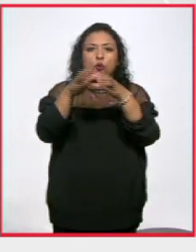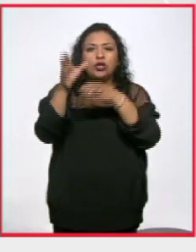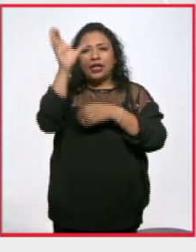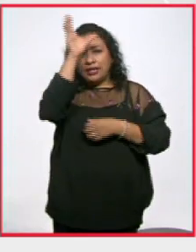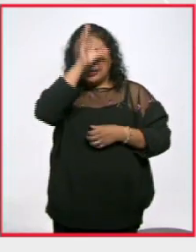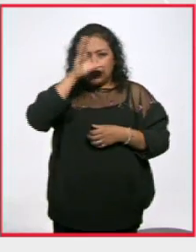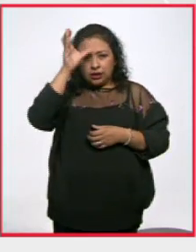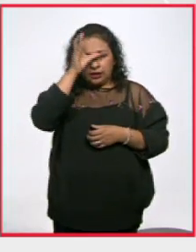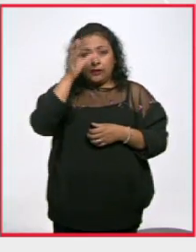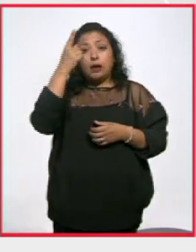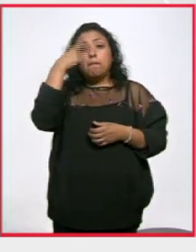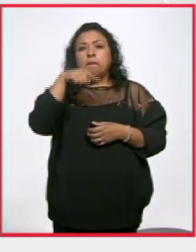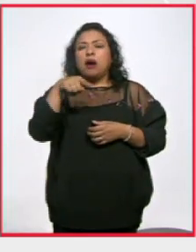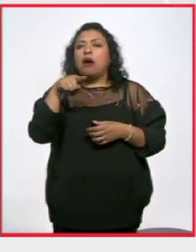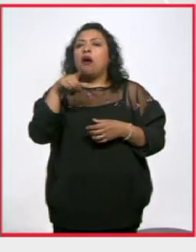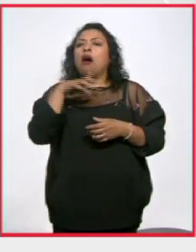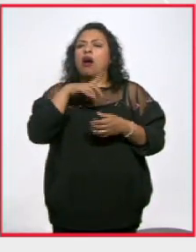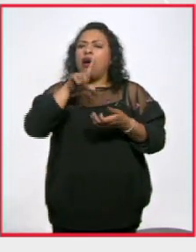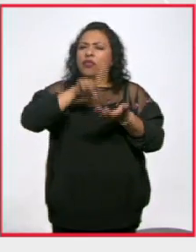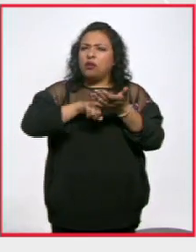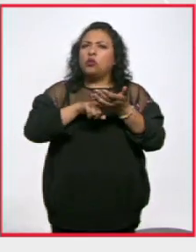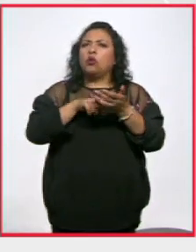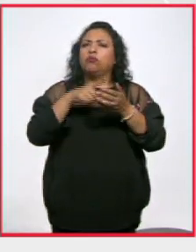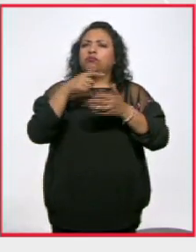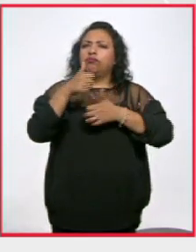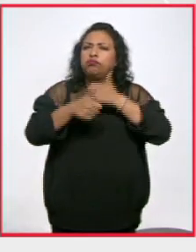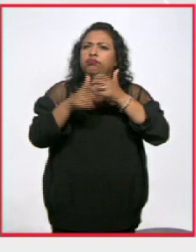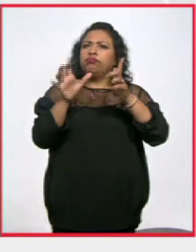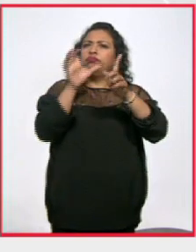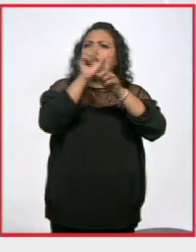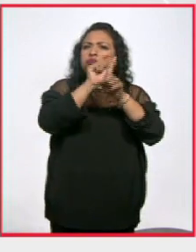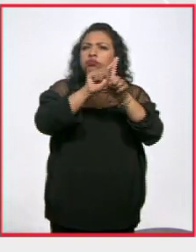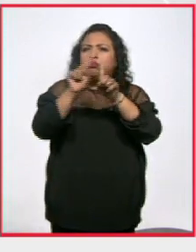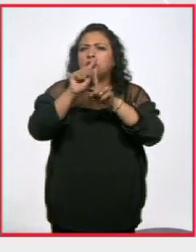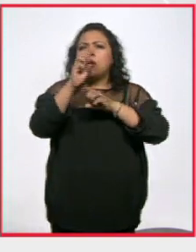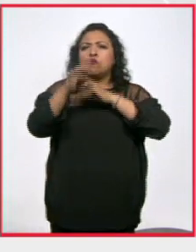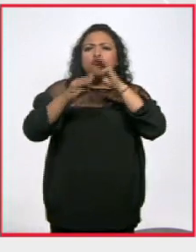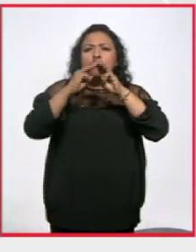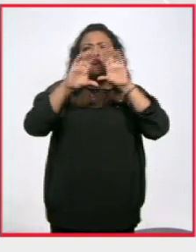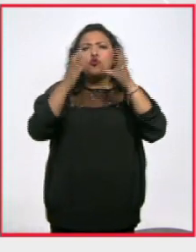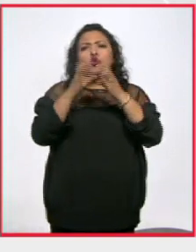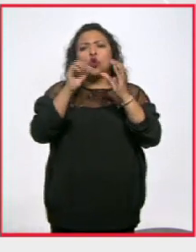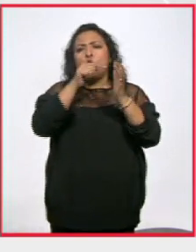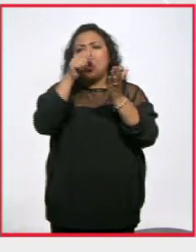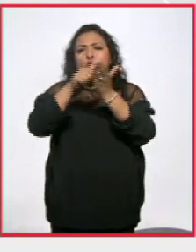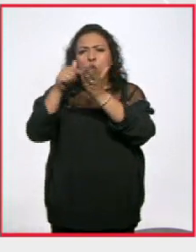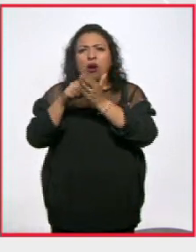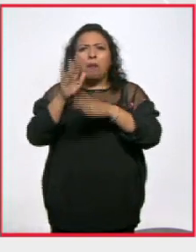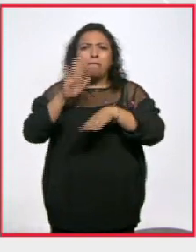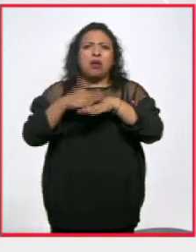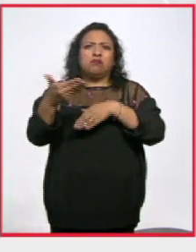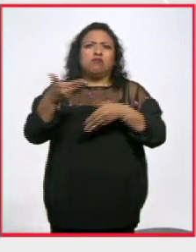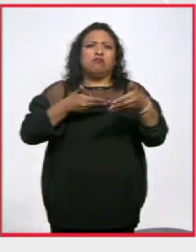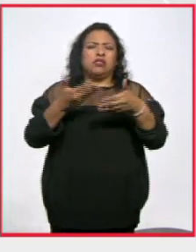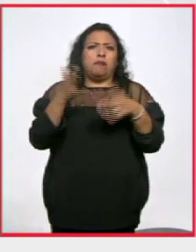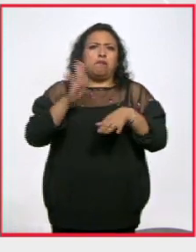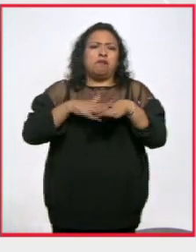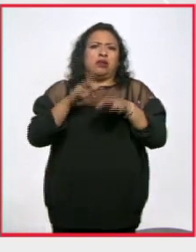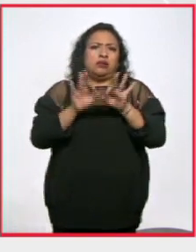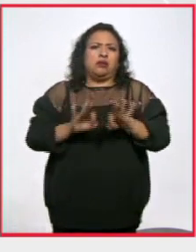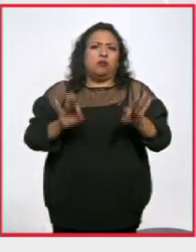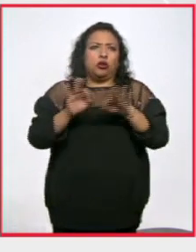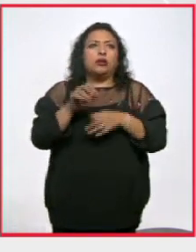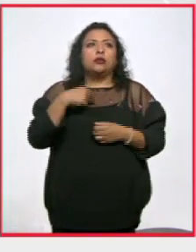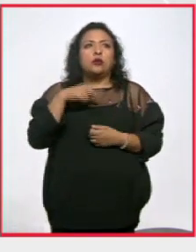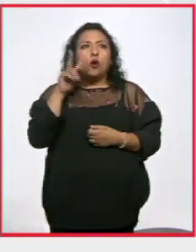científicas para enfrentar los complejos desafíos locales y globales que cada día exigen más Me doy cuenta que estamos